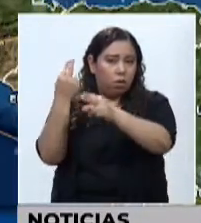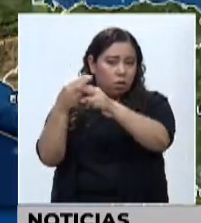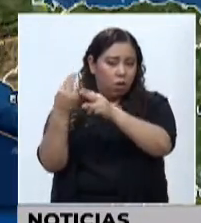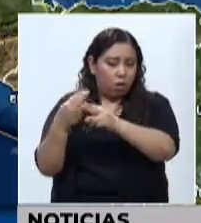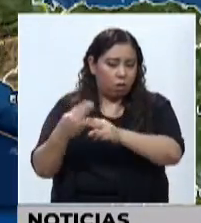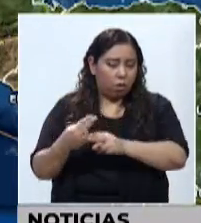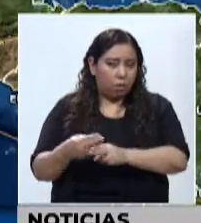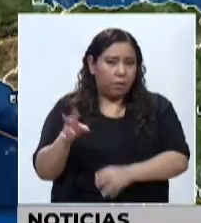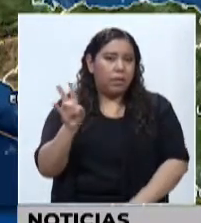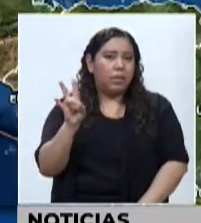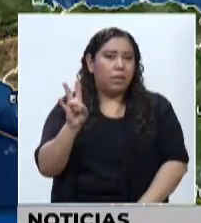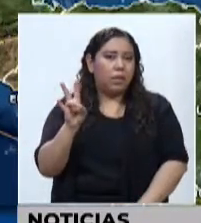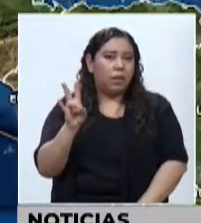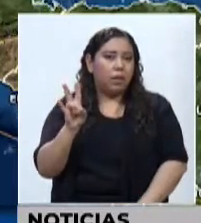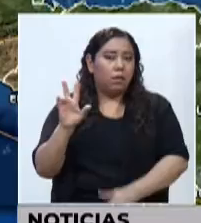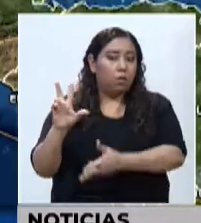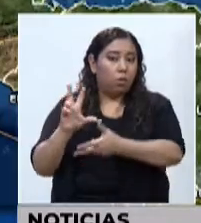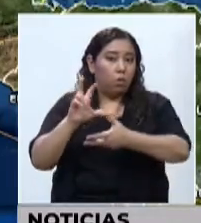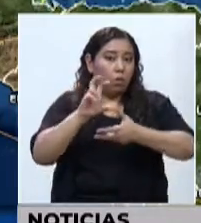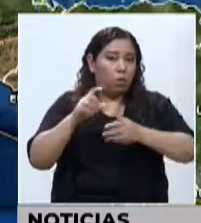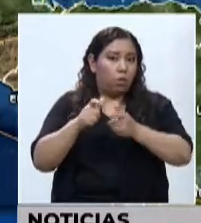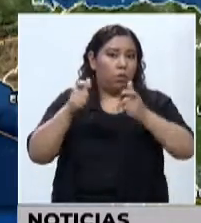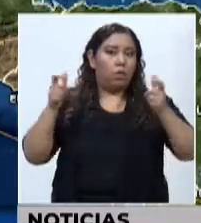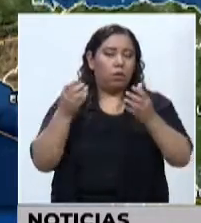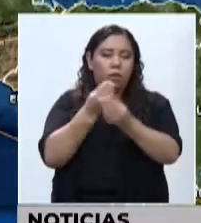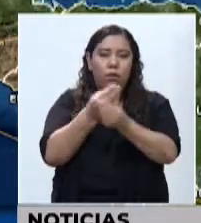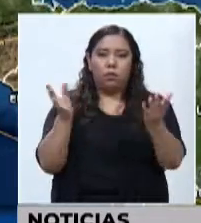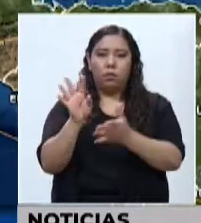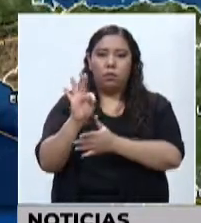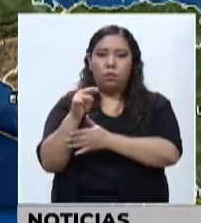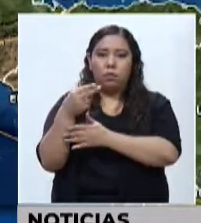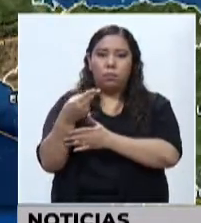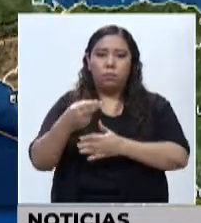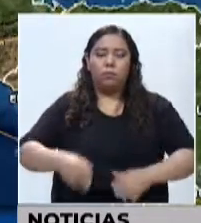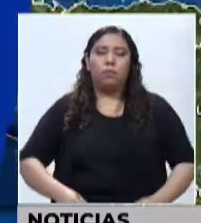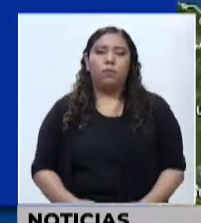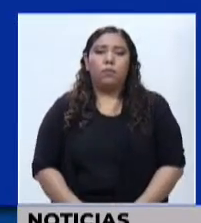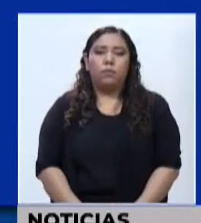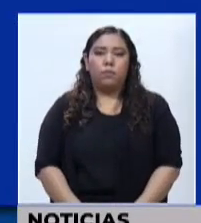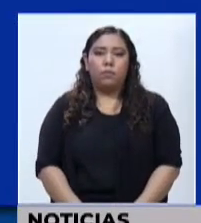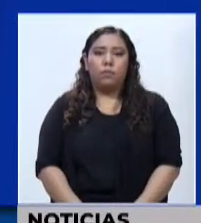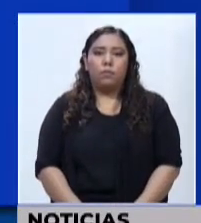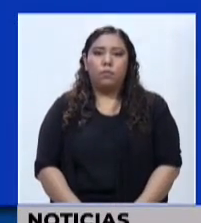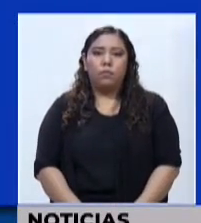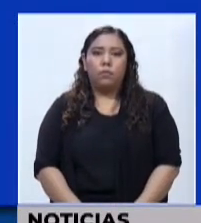cuales 7 llegarán a ser huracanes. Para Televisión Nacional de Honduras, Caterina Albarenga.